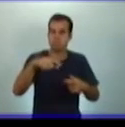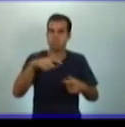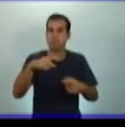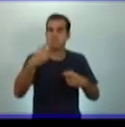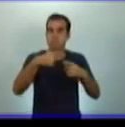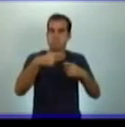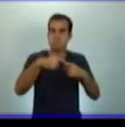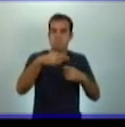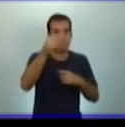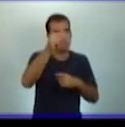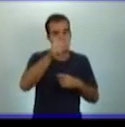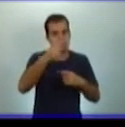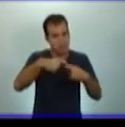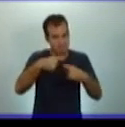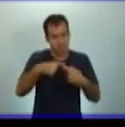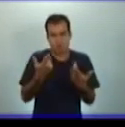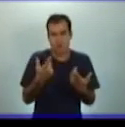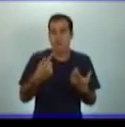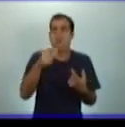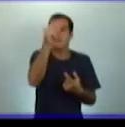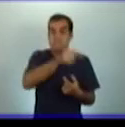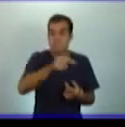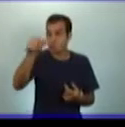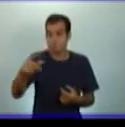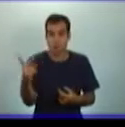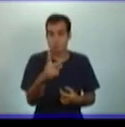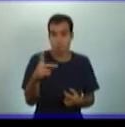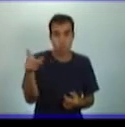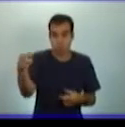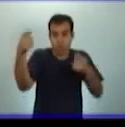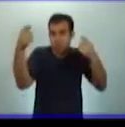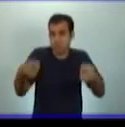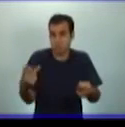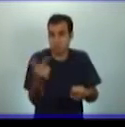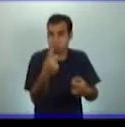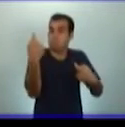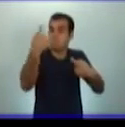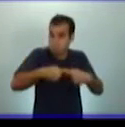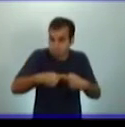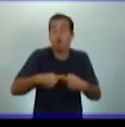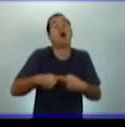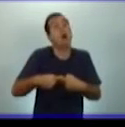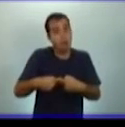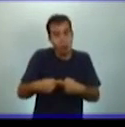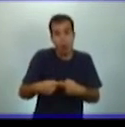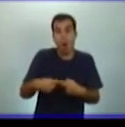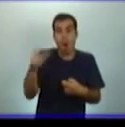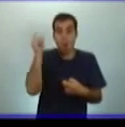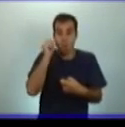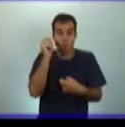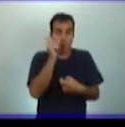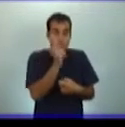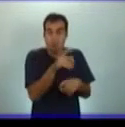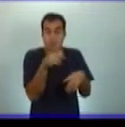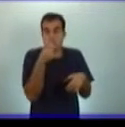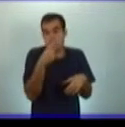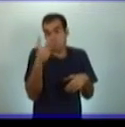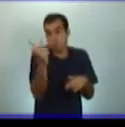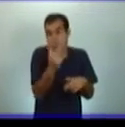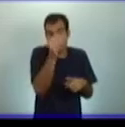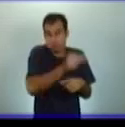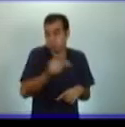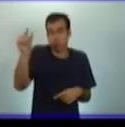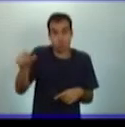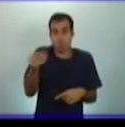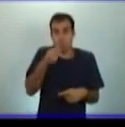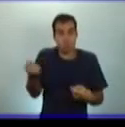eligen para casarse, para conformar el matrimonio. Y en igualdad de derechos,